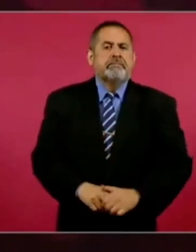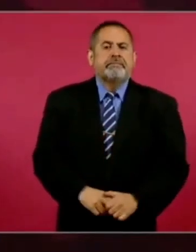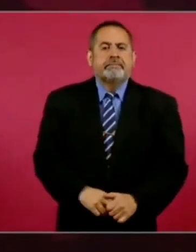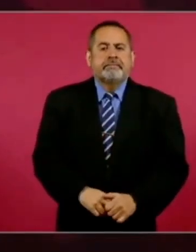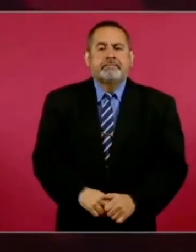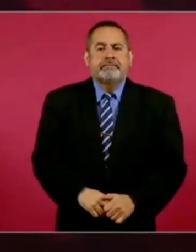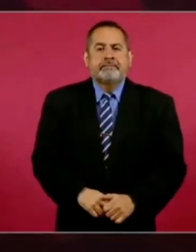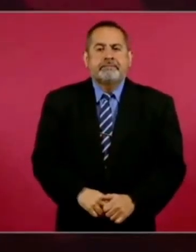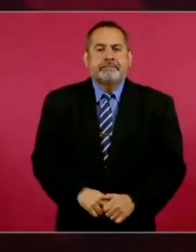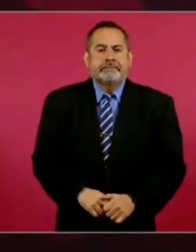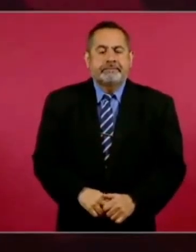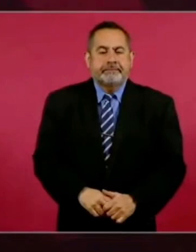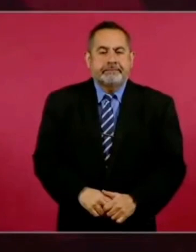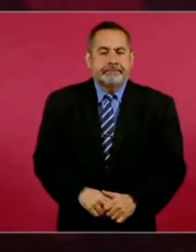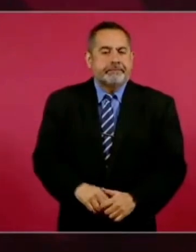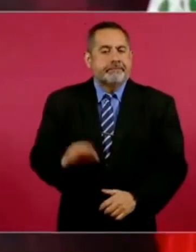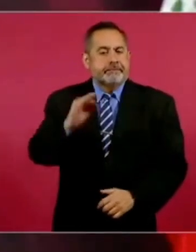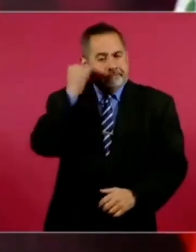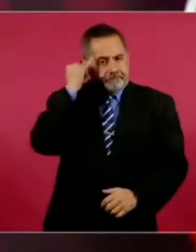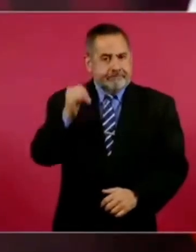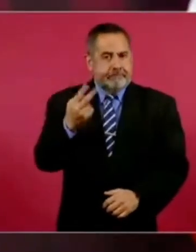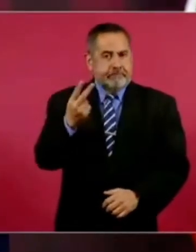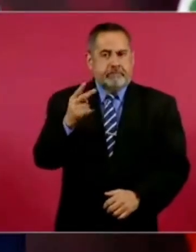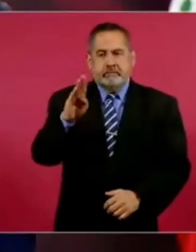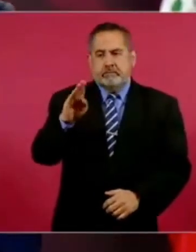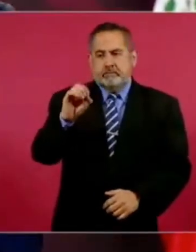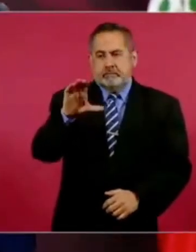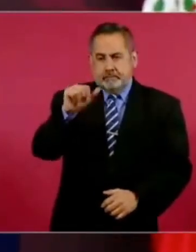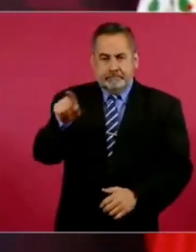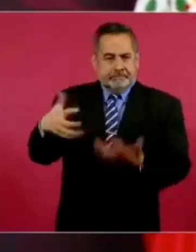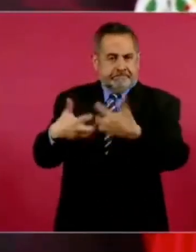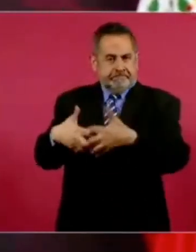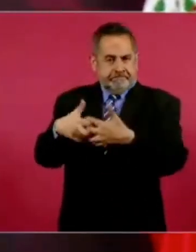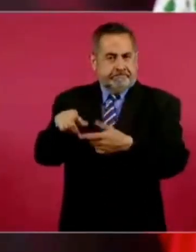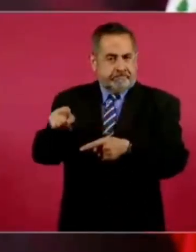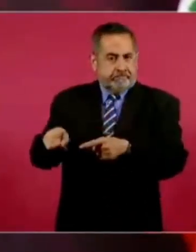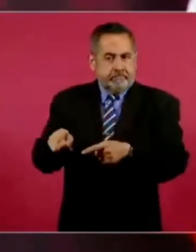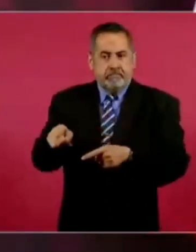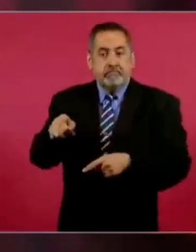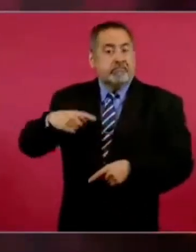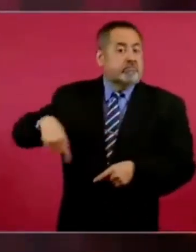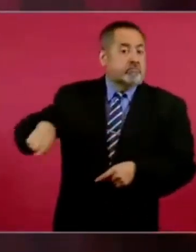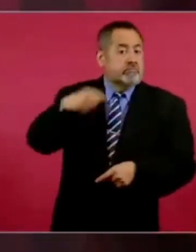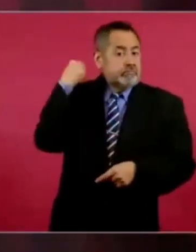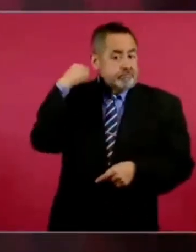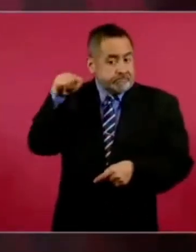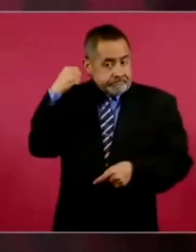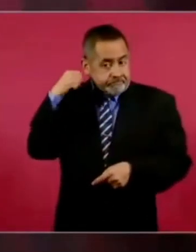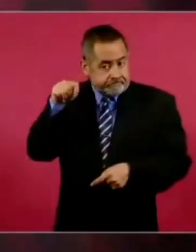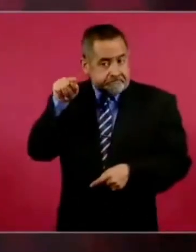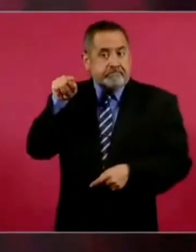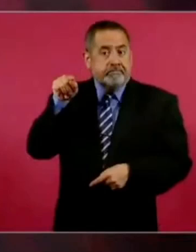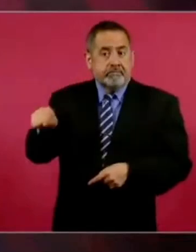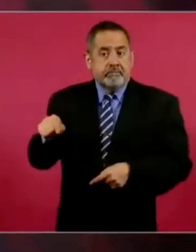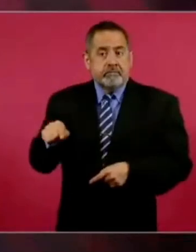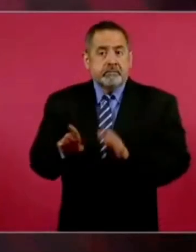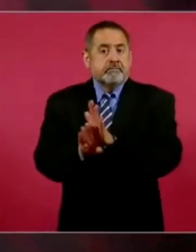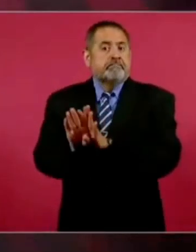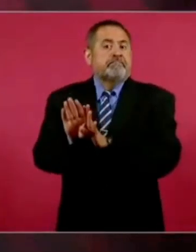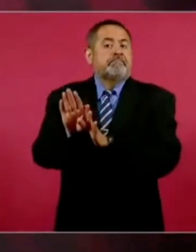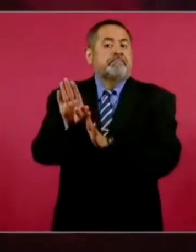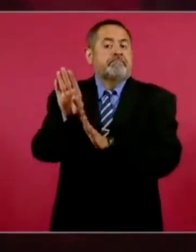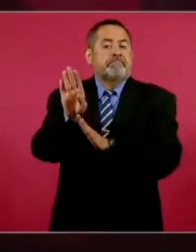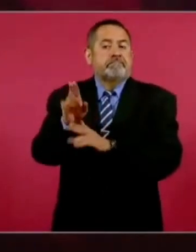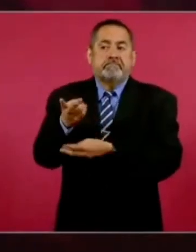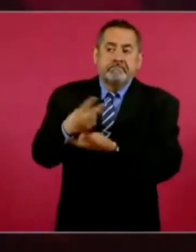refinería de Dos Bocas puso a Tabasco en primer lugar en